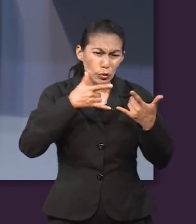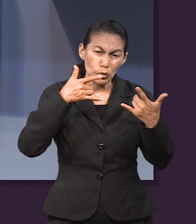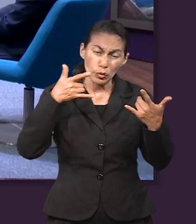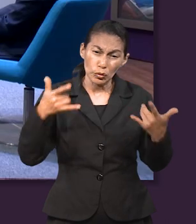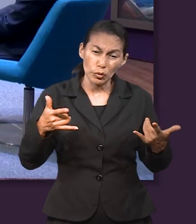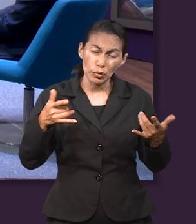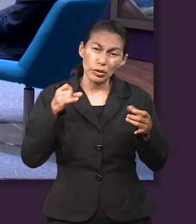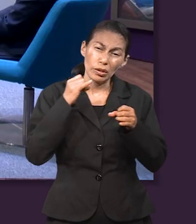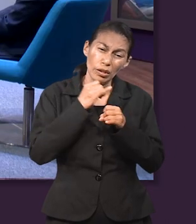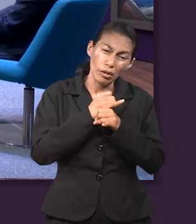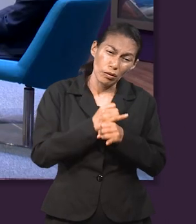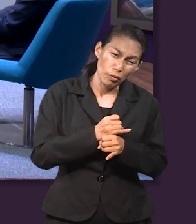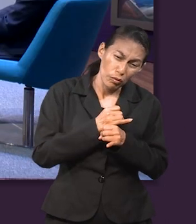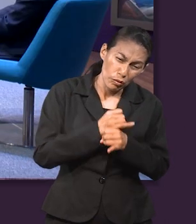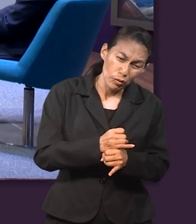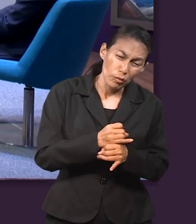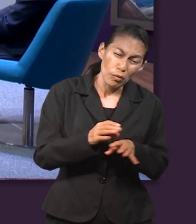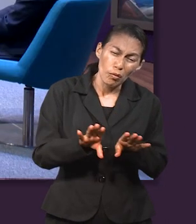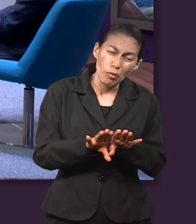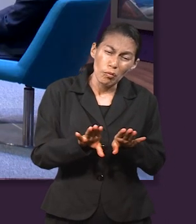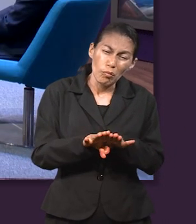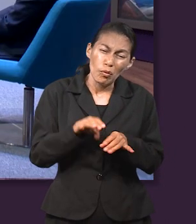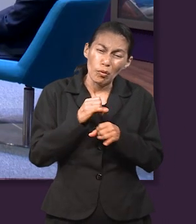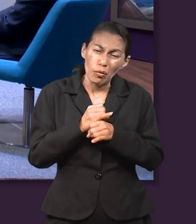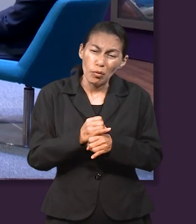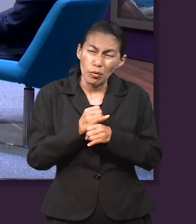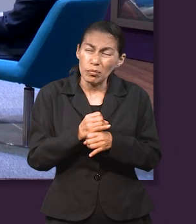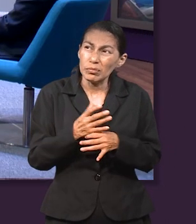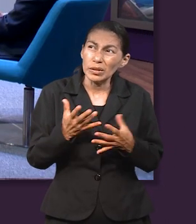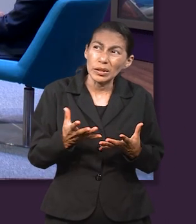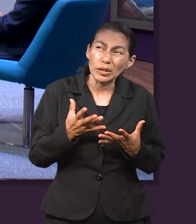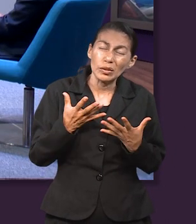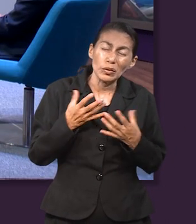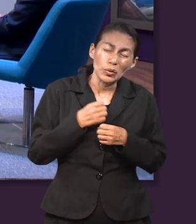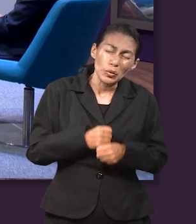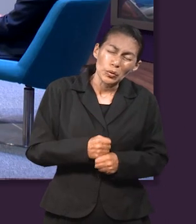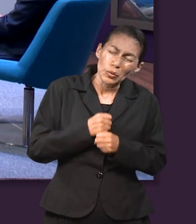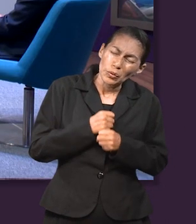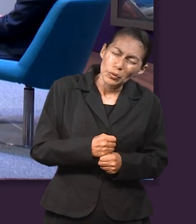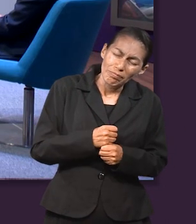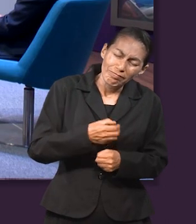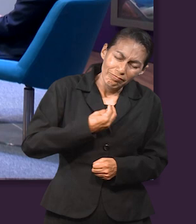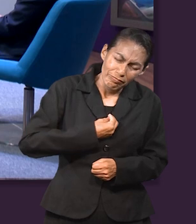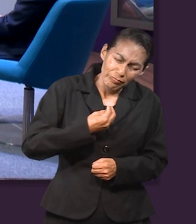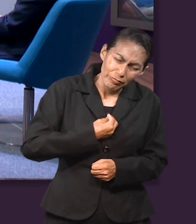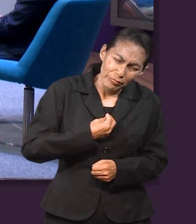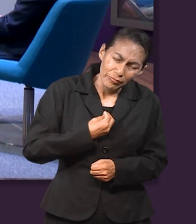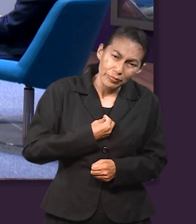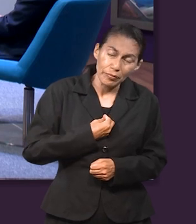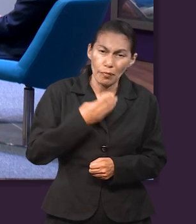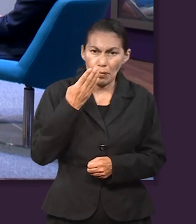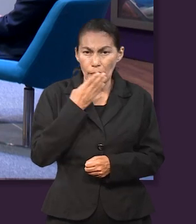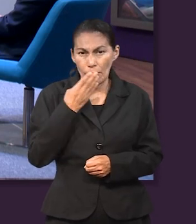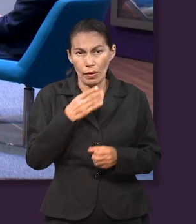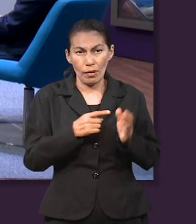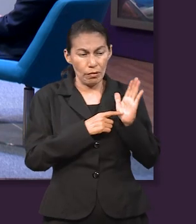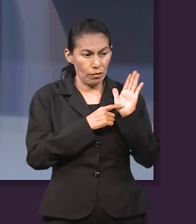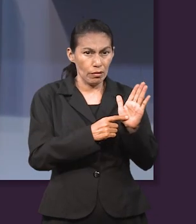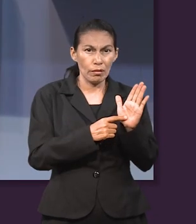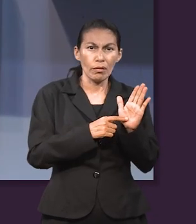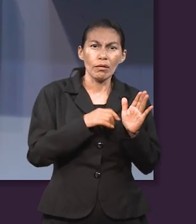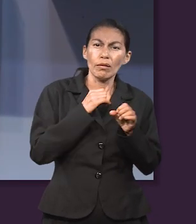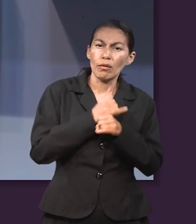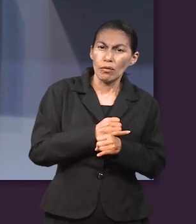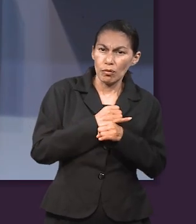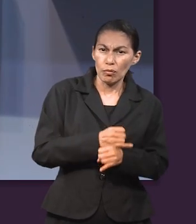analizar la experiencia de Job y cómo Job responde al sufrimiento, ¿no? Y